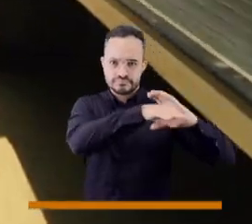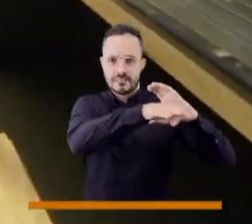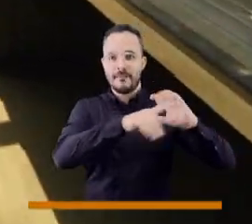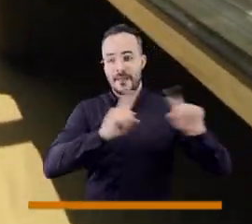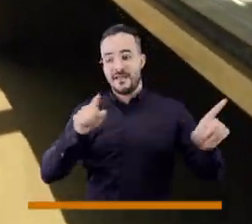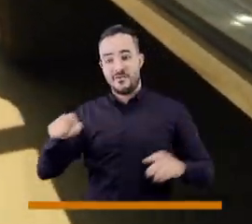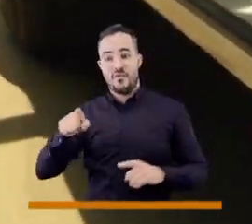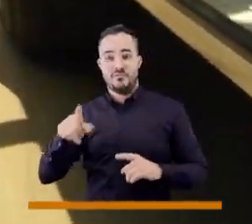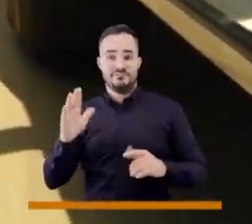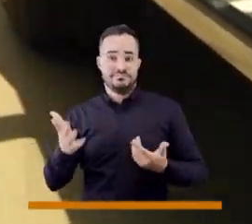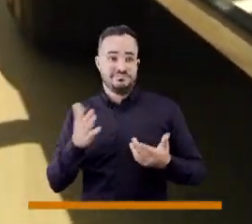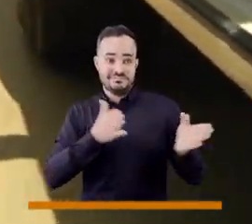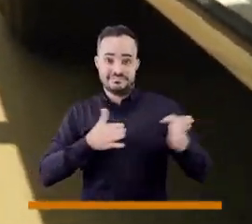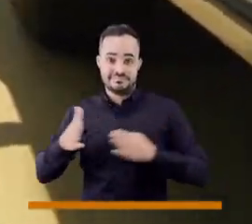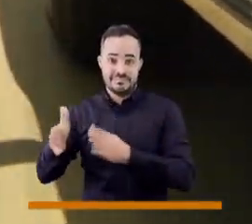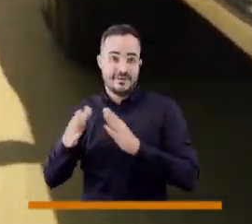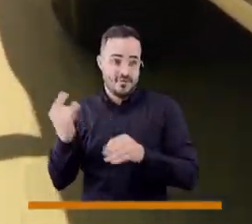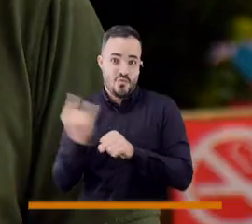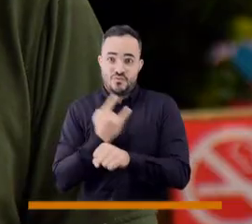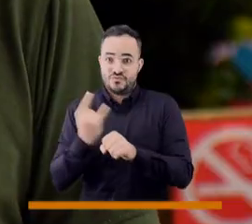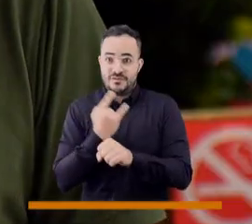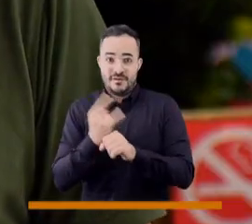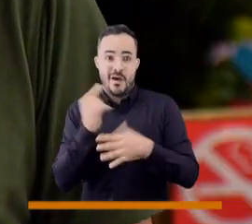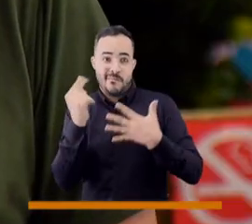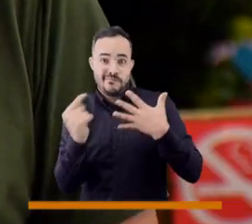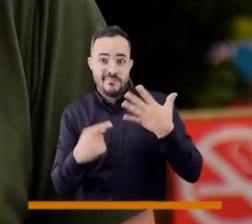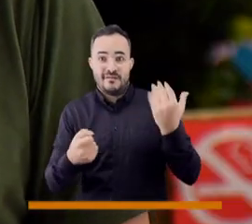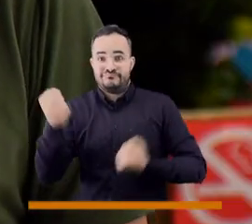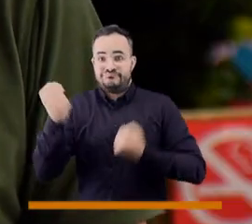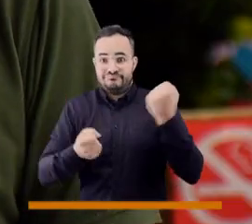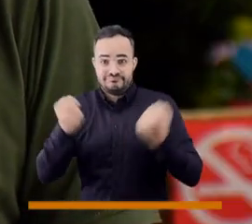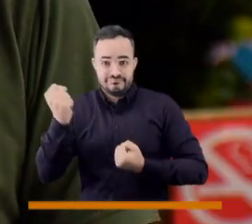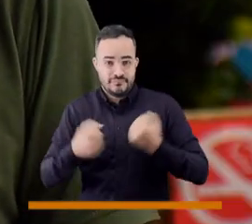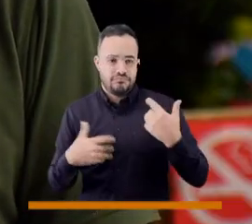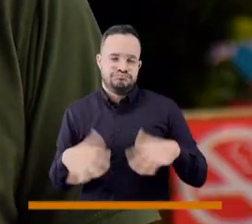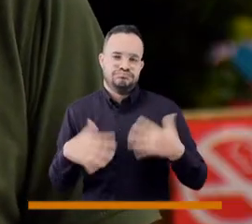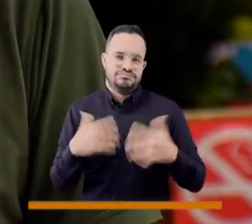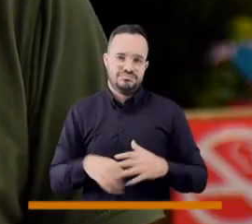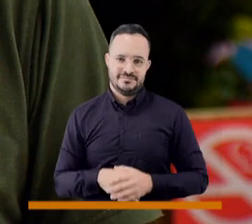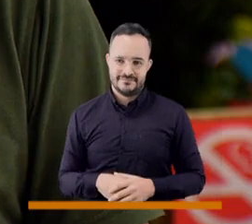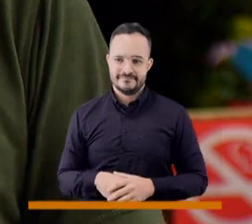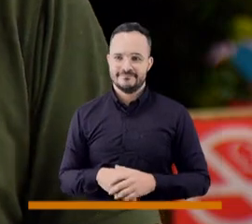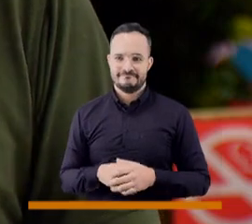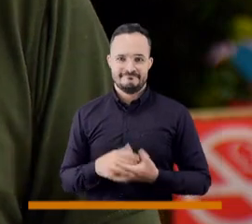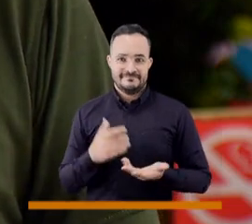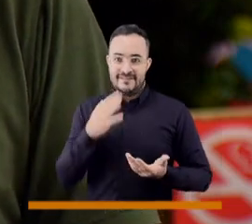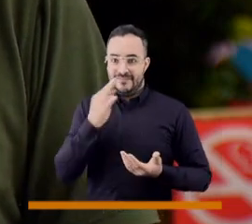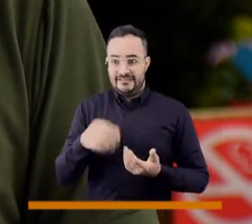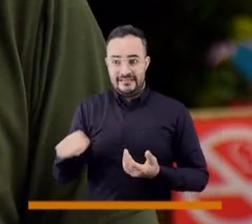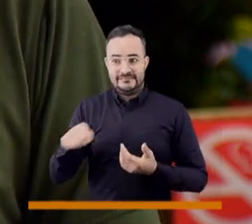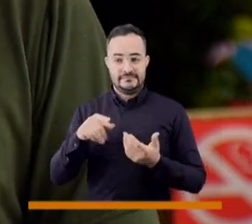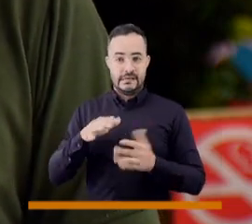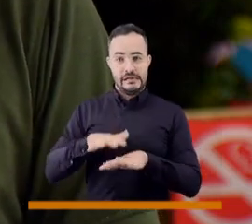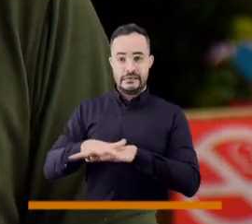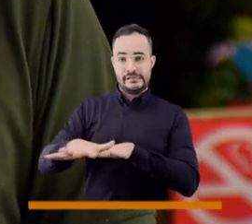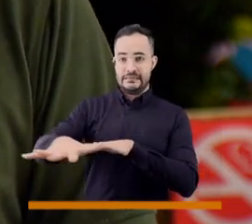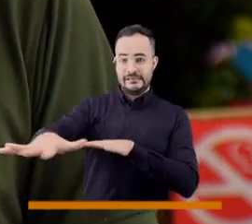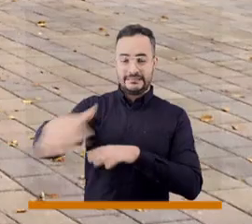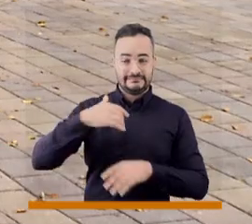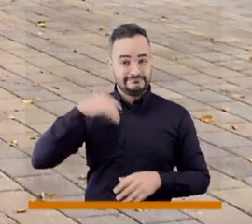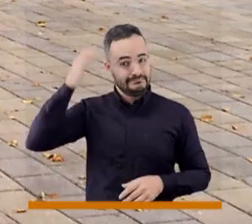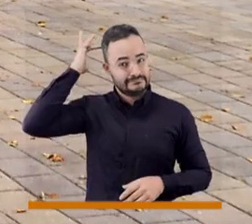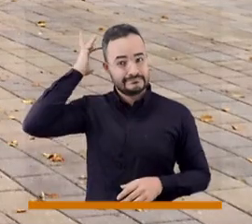ruta secundaria muy importante que en este momento no llega ni a trocha decente.